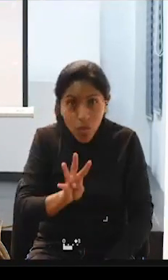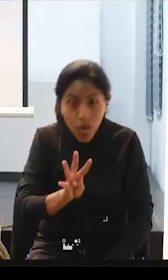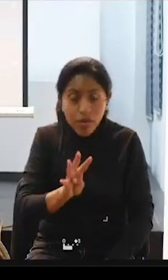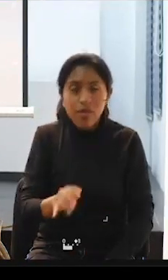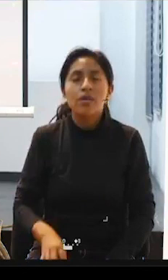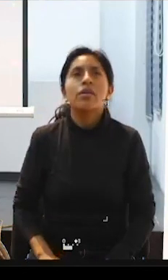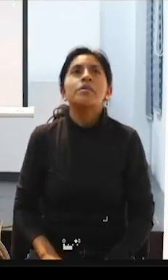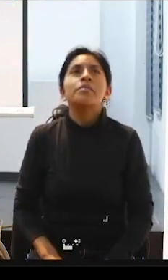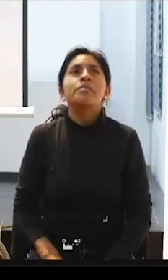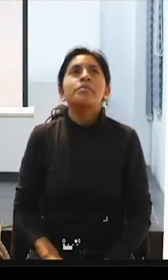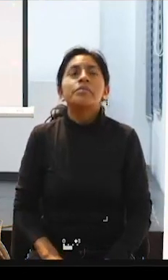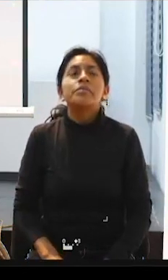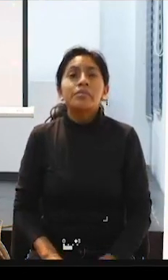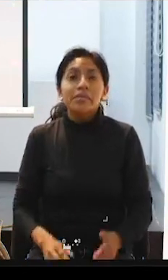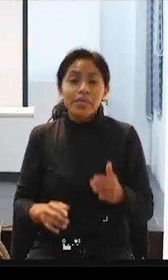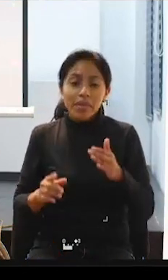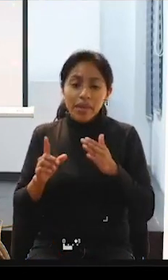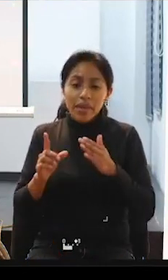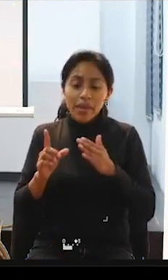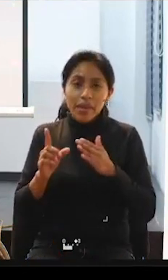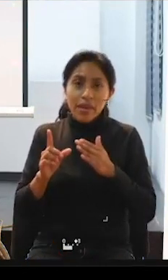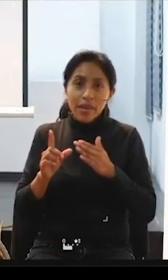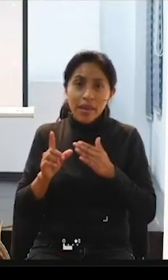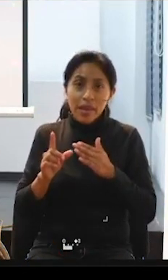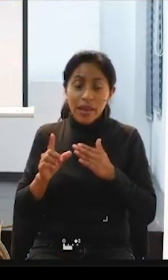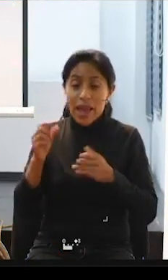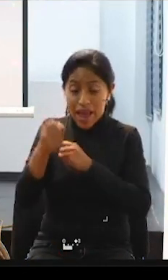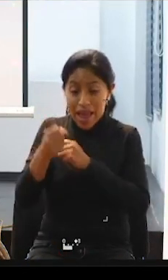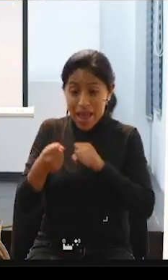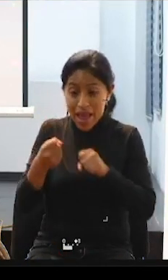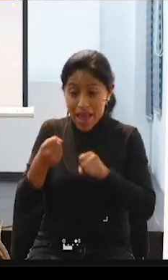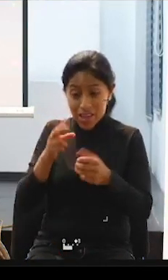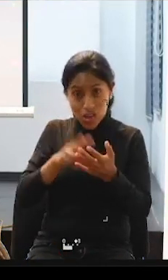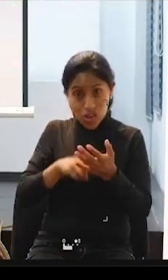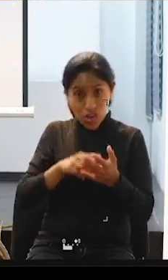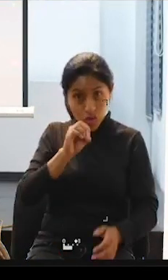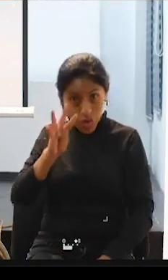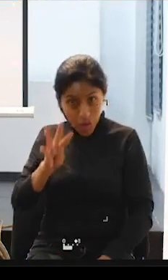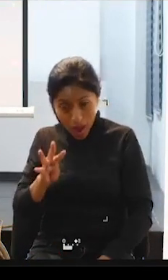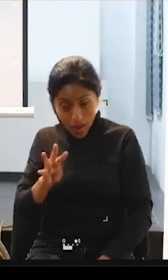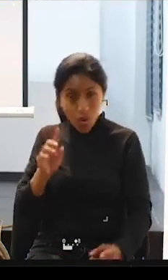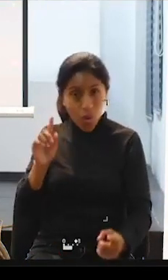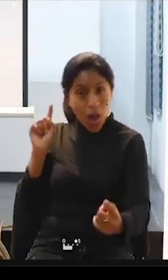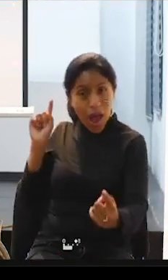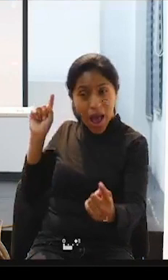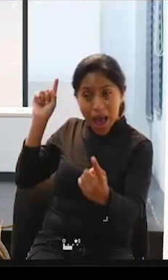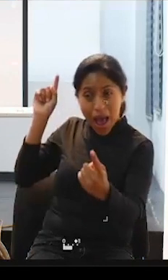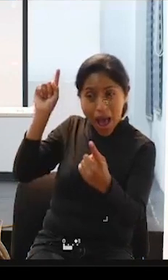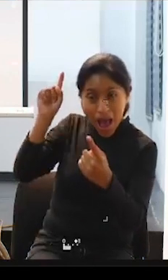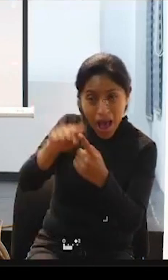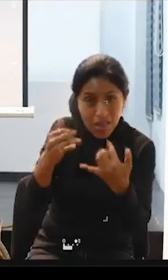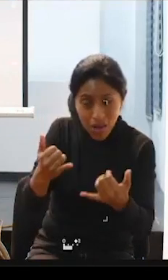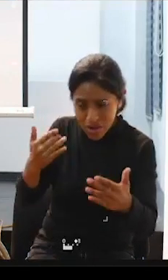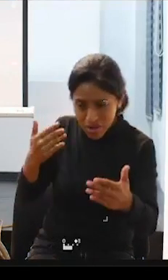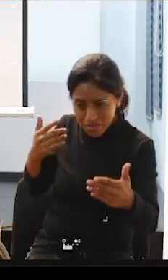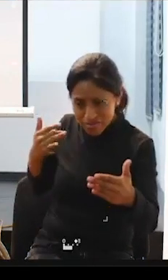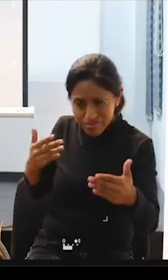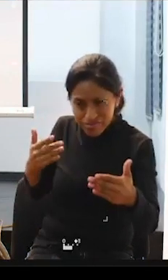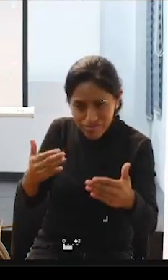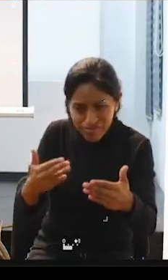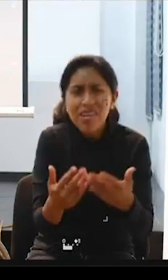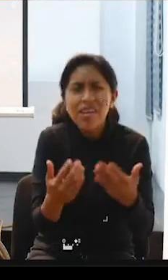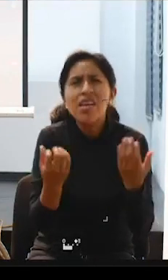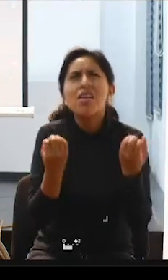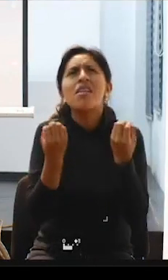Mientras, del 2004, hacia aquí, muchas intervenciones en comparecencias parlamentarias,